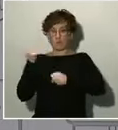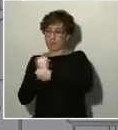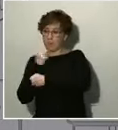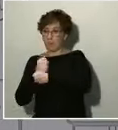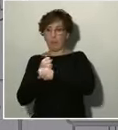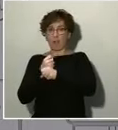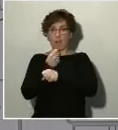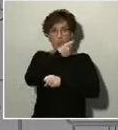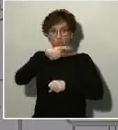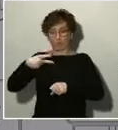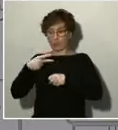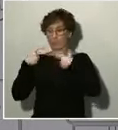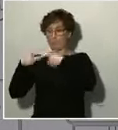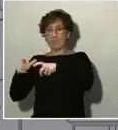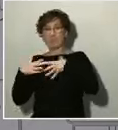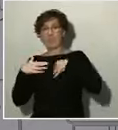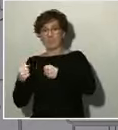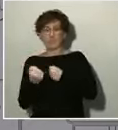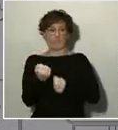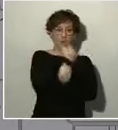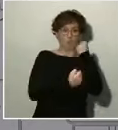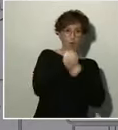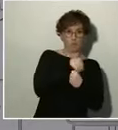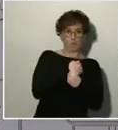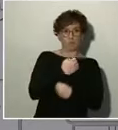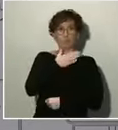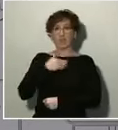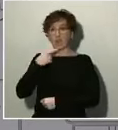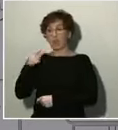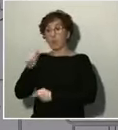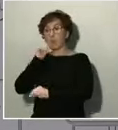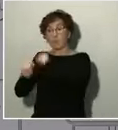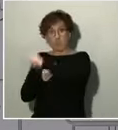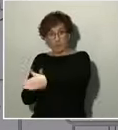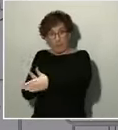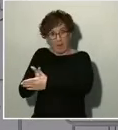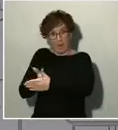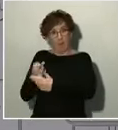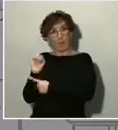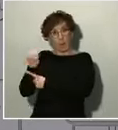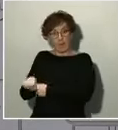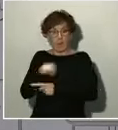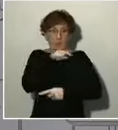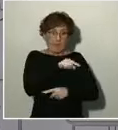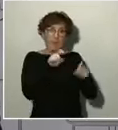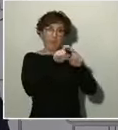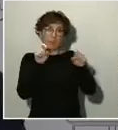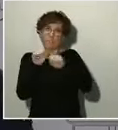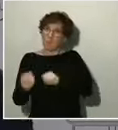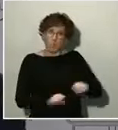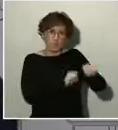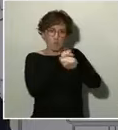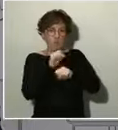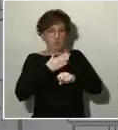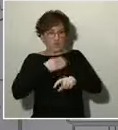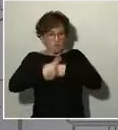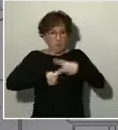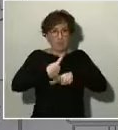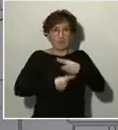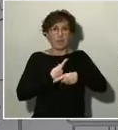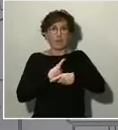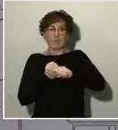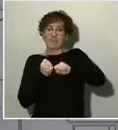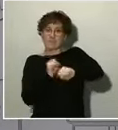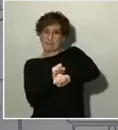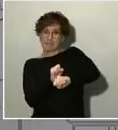parar el virus, vencerlo y debemos proteger nuestro empleo, nuestras empresas, nuestras familias con un escudo, como decía antes, económico